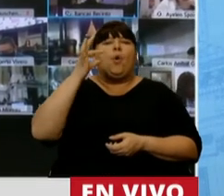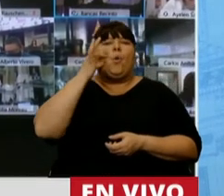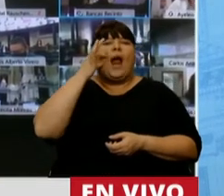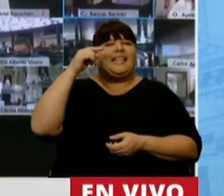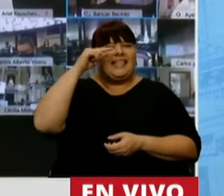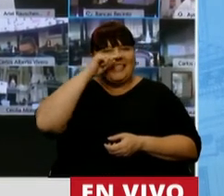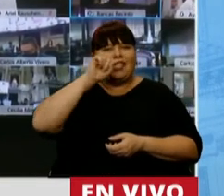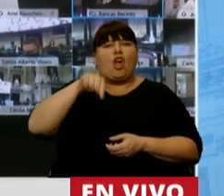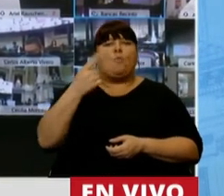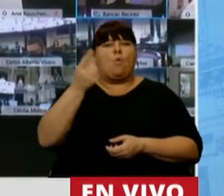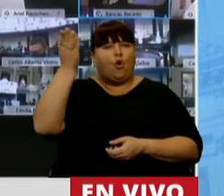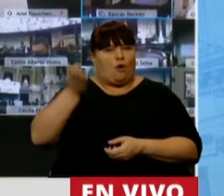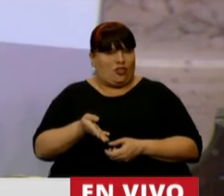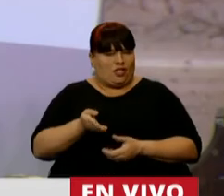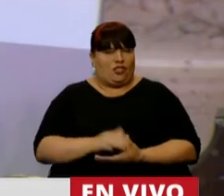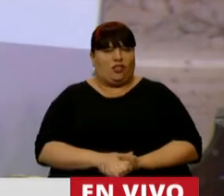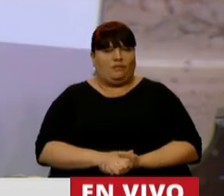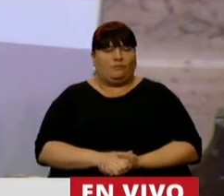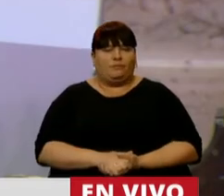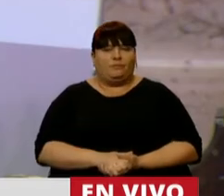47.1%.